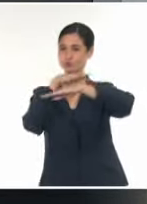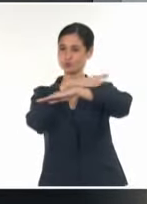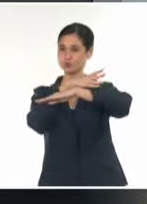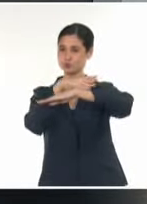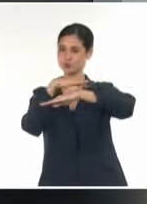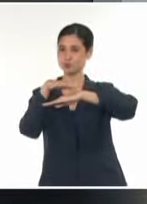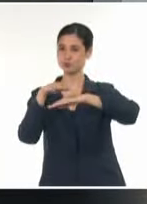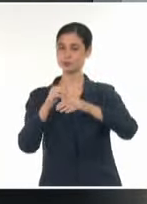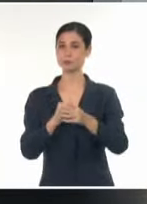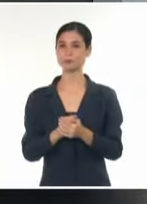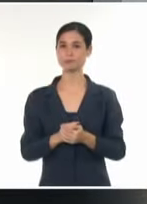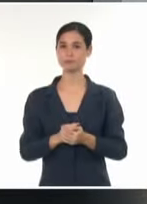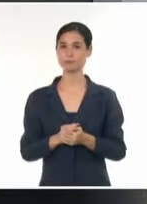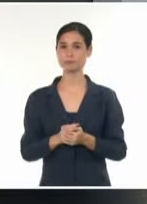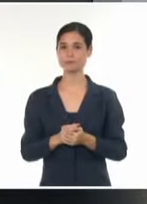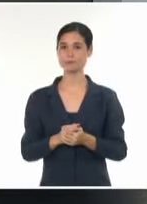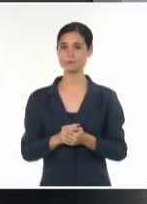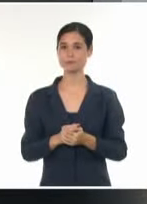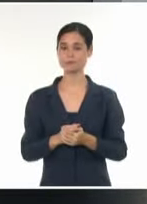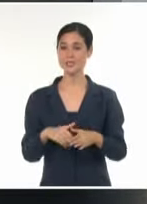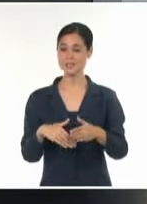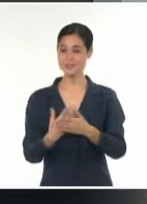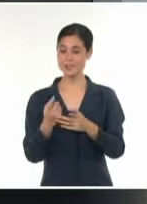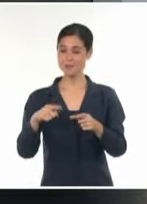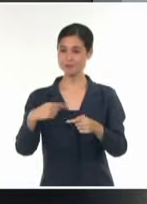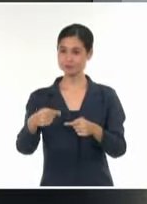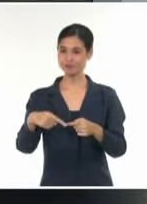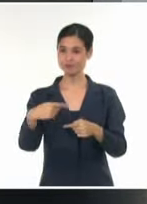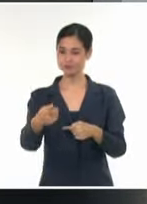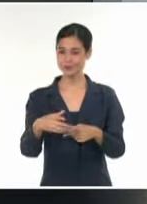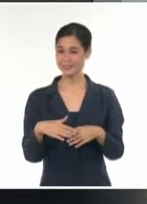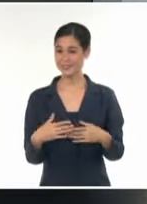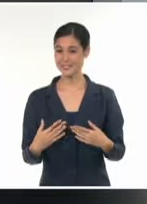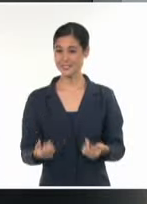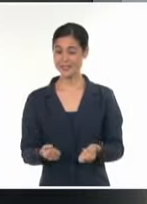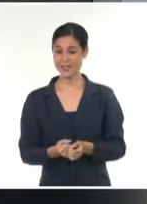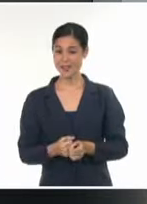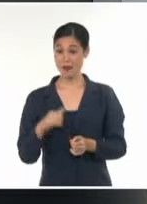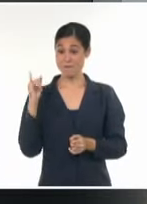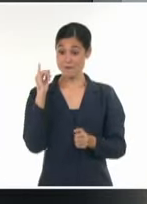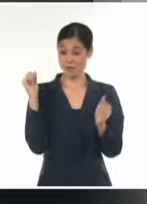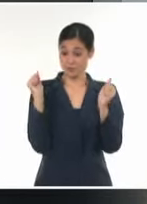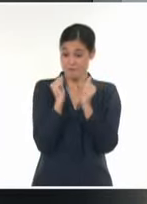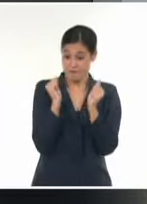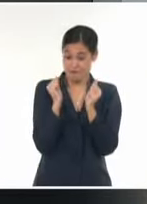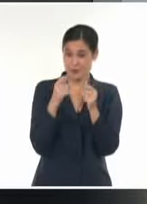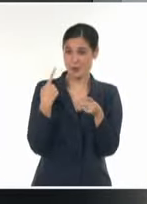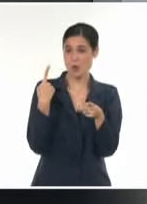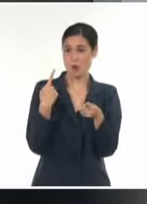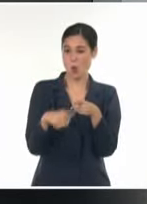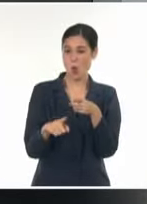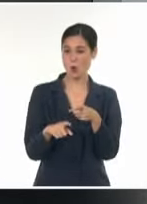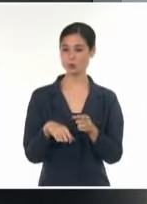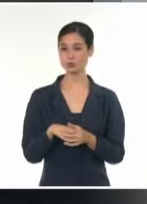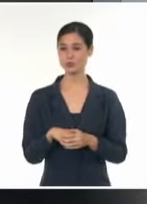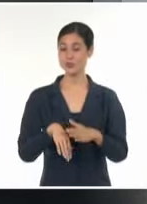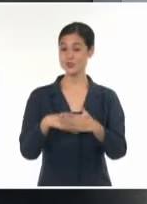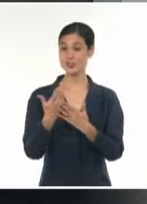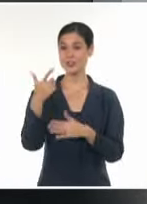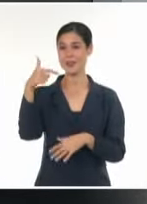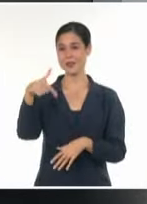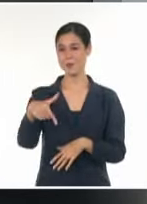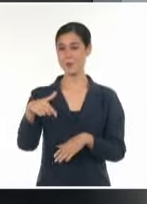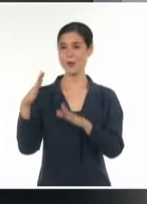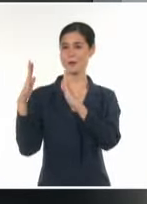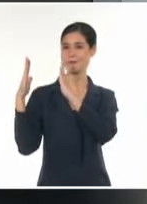próximos tres días, como les comentábamos, se espera la llegada de un nuevo frente frío el jueves al occidente del país,